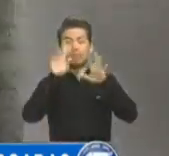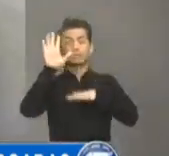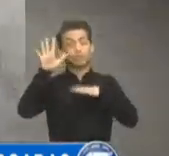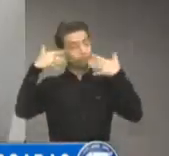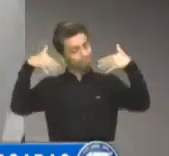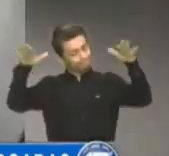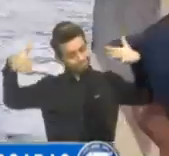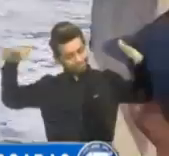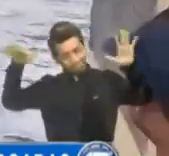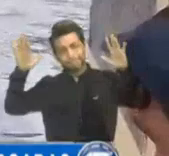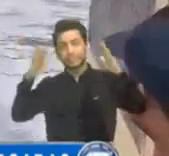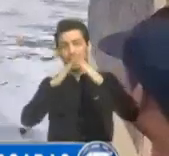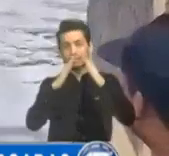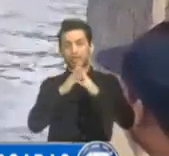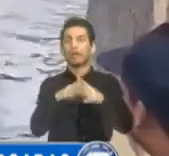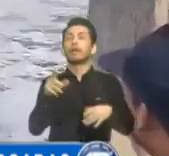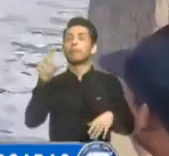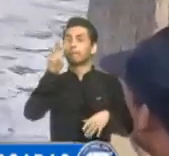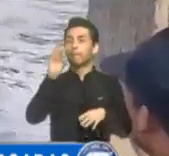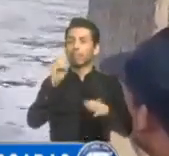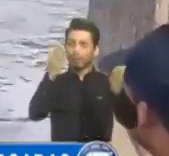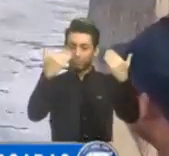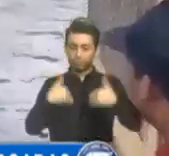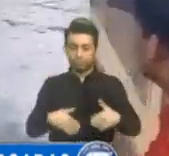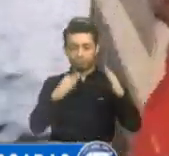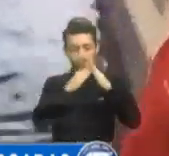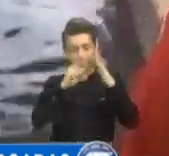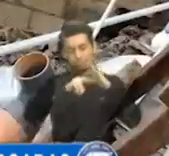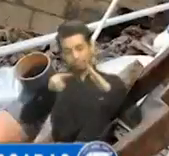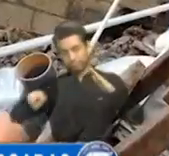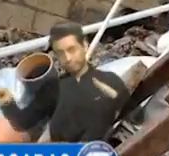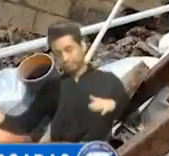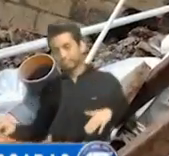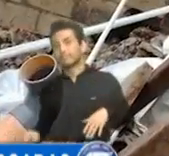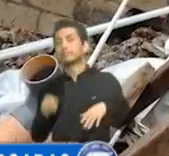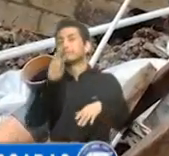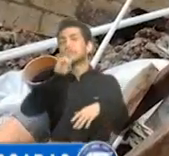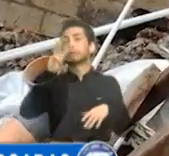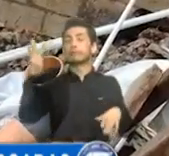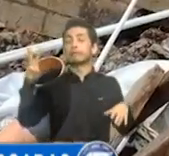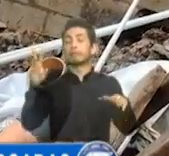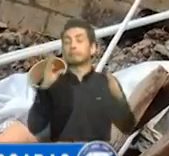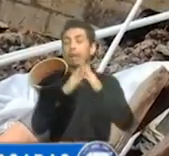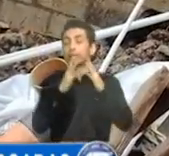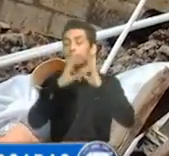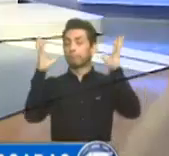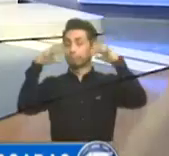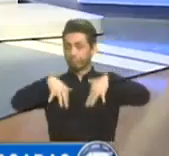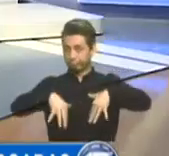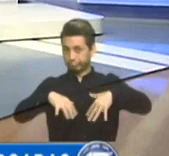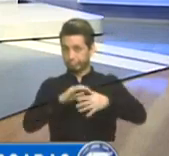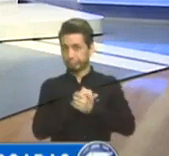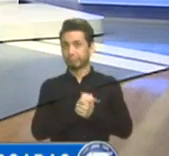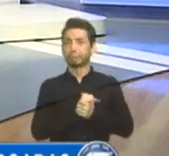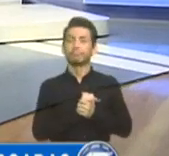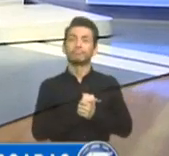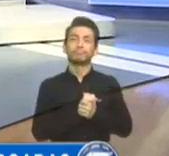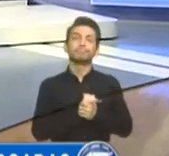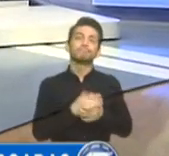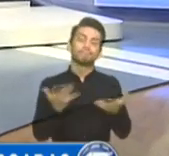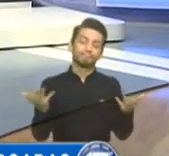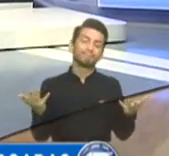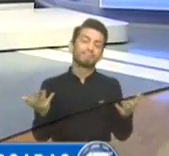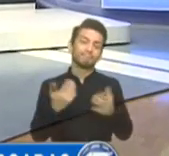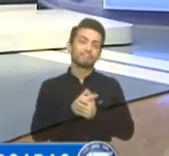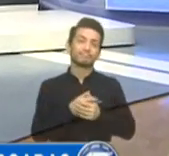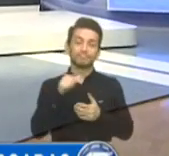20 recibieron albergues, ocho fueron rescatadas y 33 viviendas resultaron con daños. Y sin lugar a dudas, en